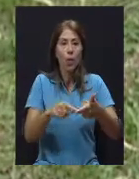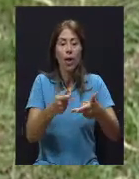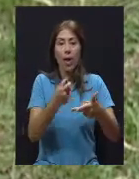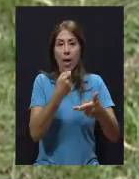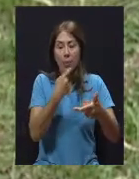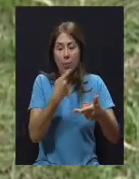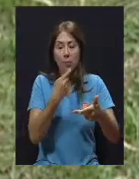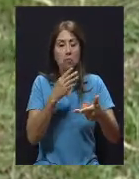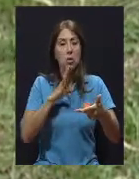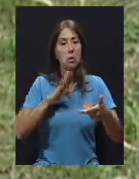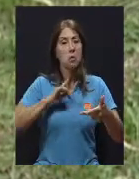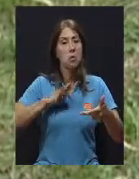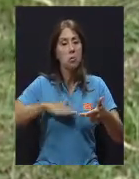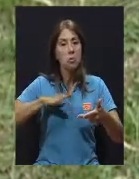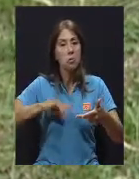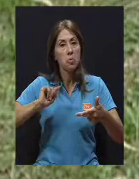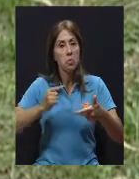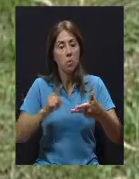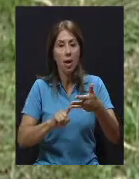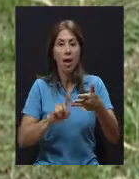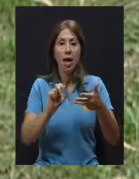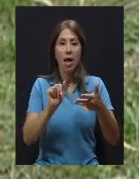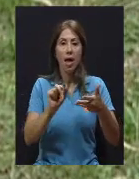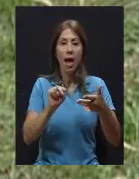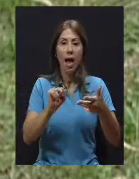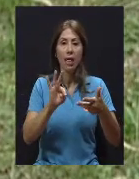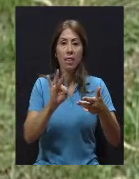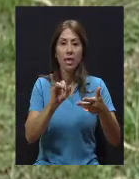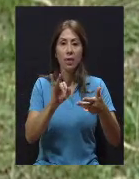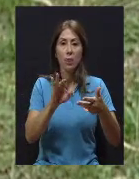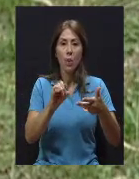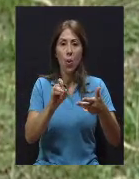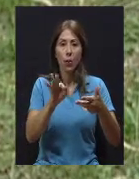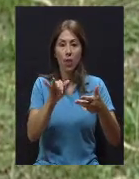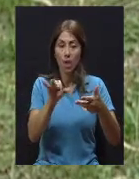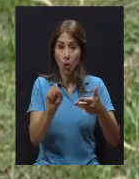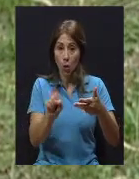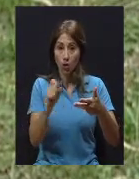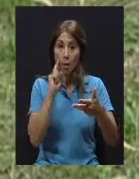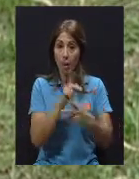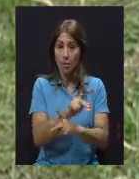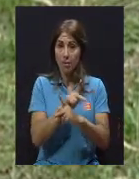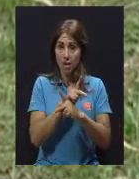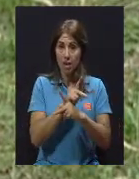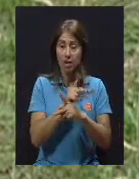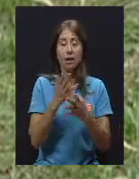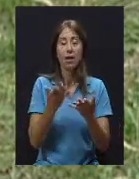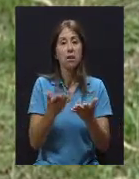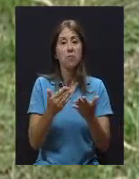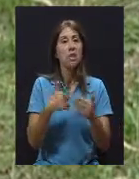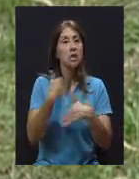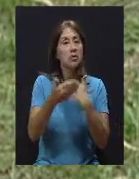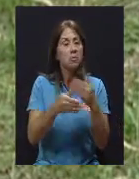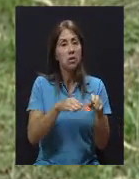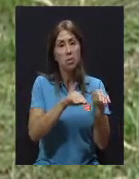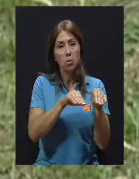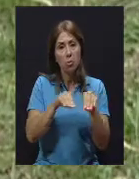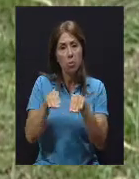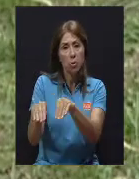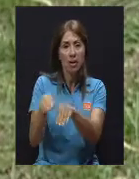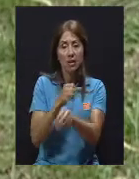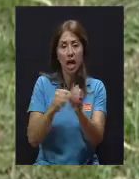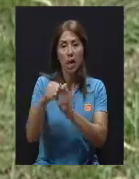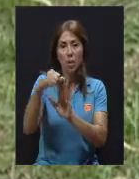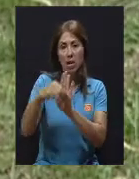antibióticos para prevenir cualquier eventualidad de rechazo en la cirugía. Se llevaba a sala de operaciones una cirugía de cuatro